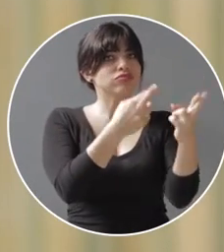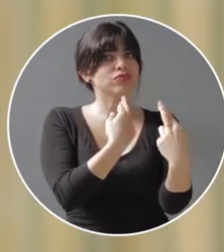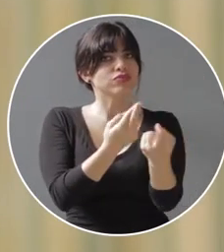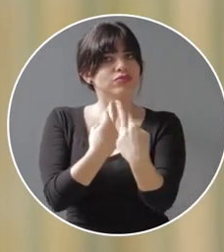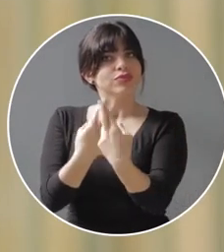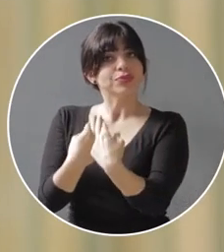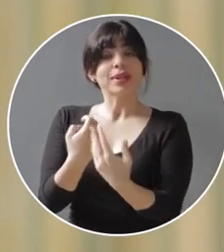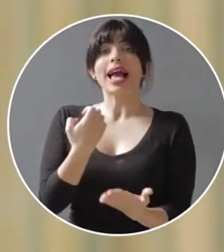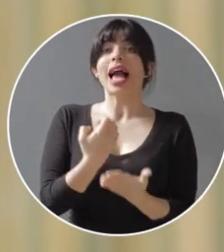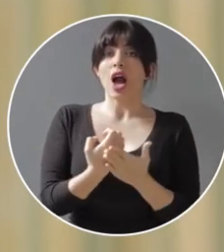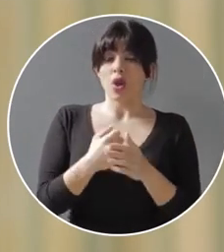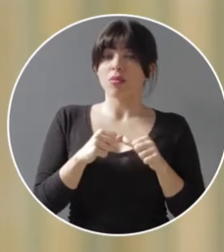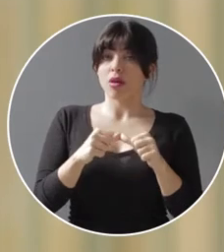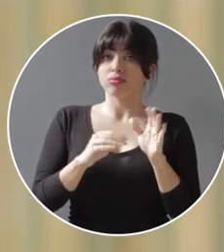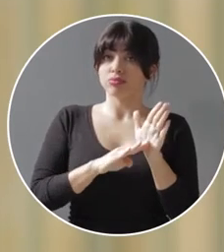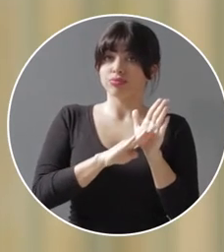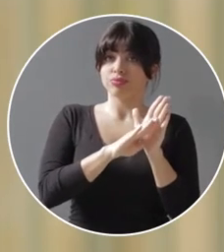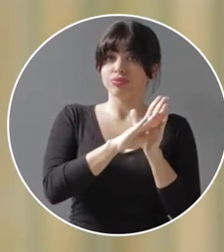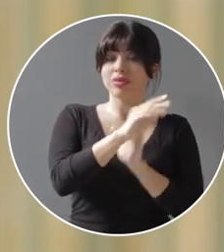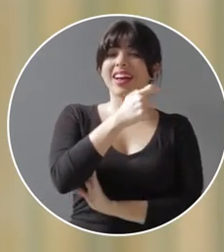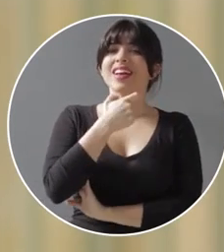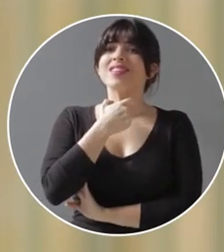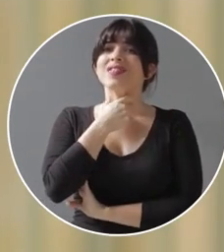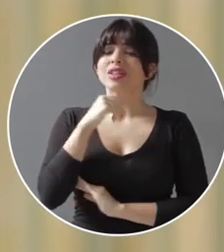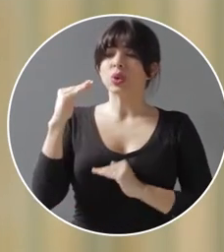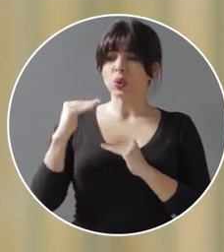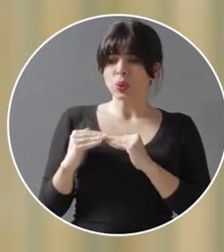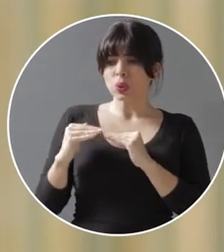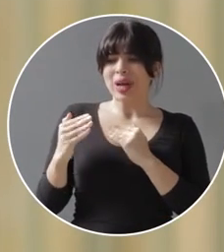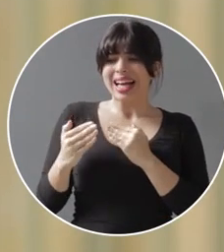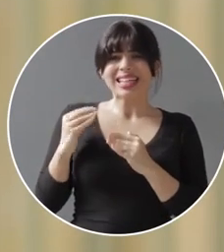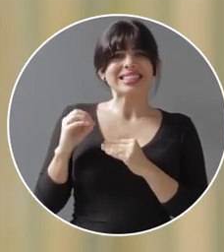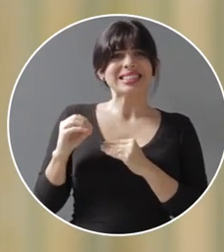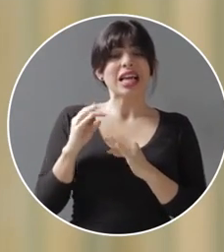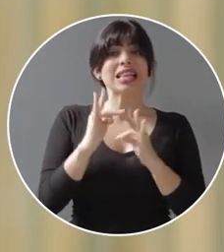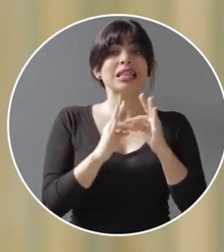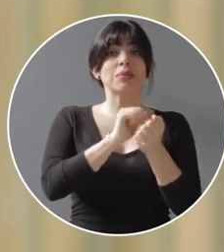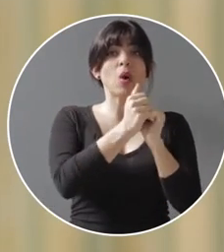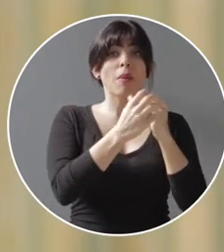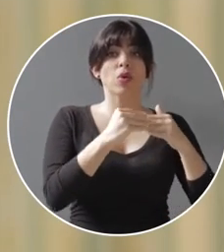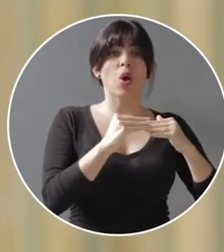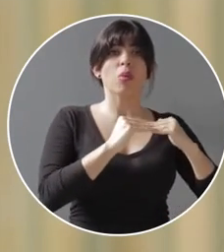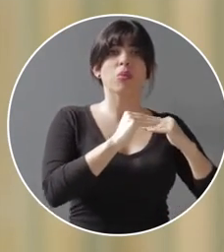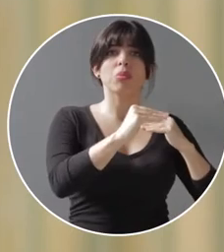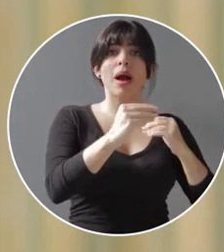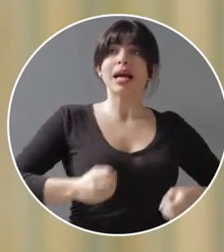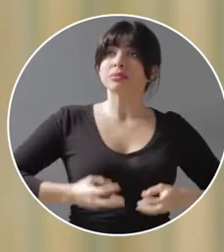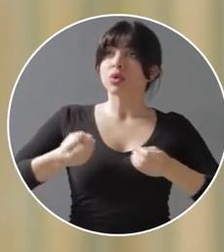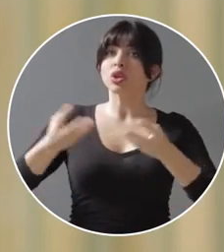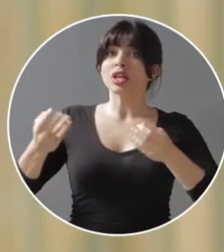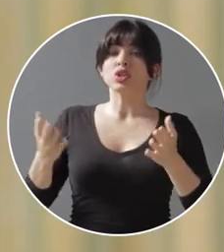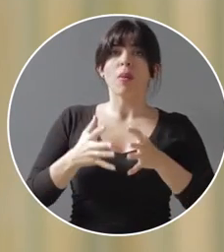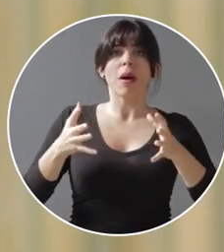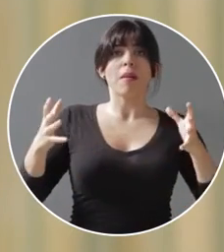resultados. Nuestra economía está creciendo, la inflación es casi cero, el tipo de cambio está estable, las exportaciones